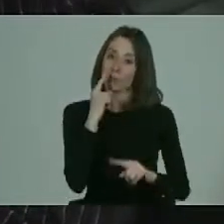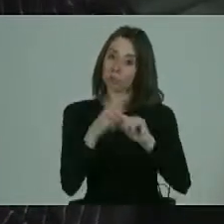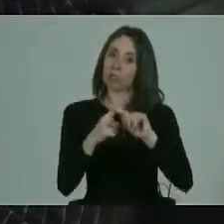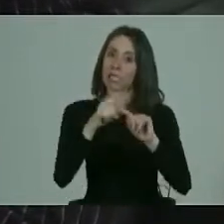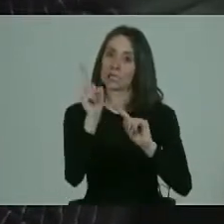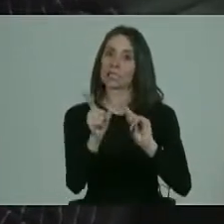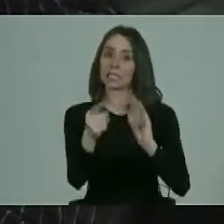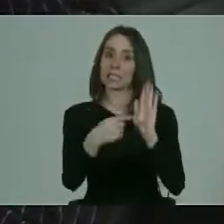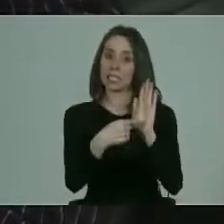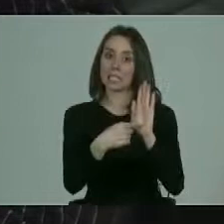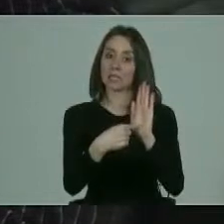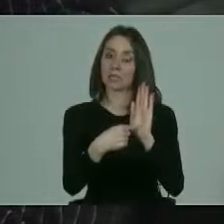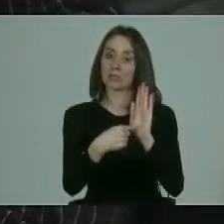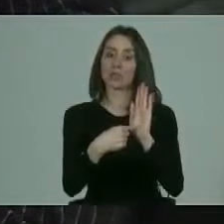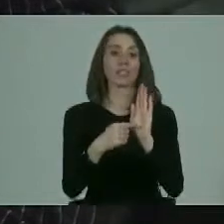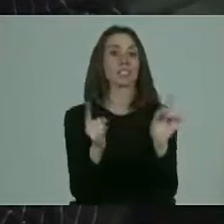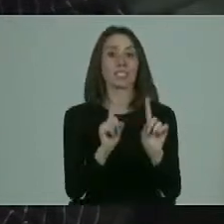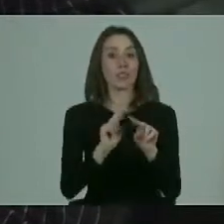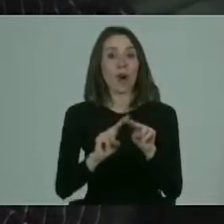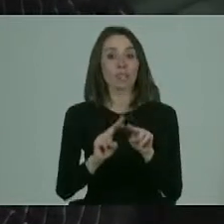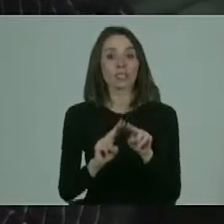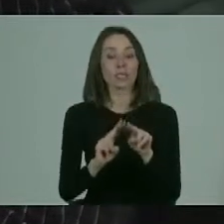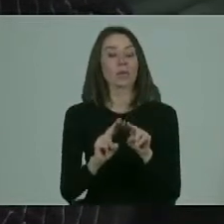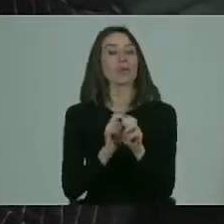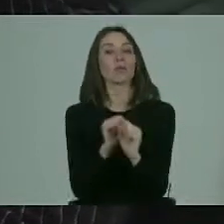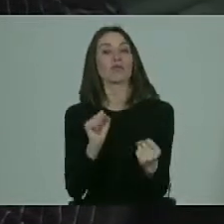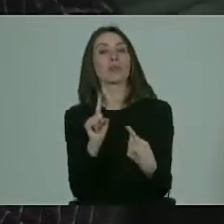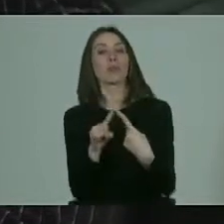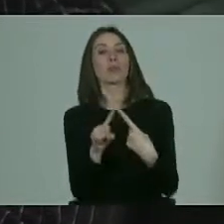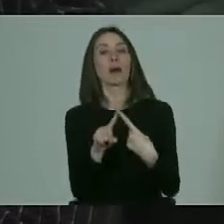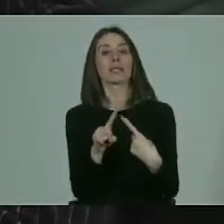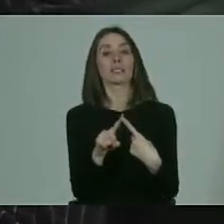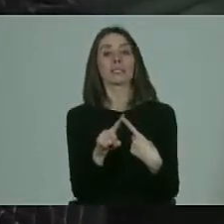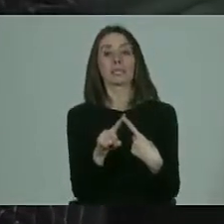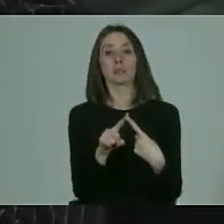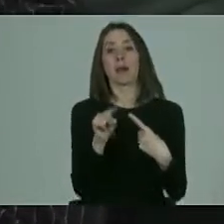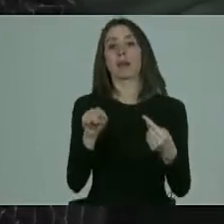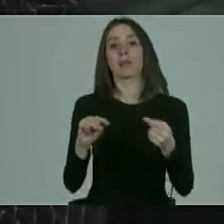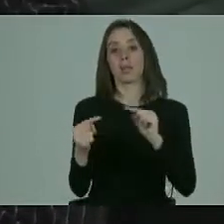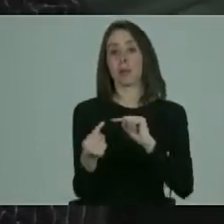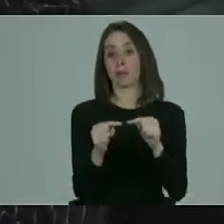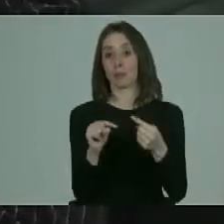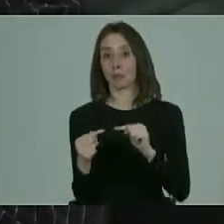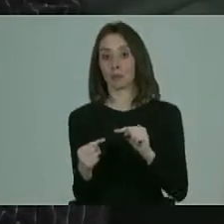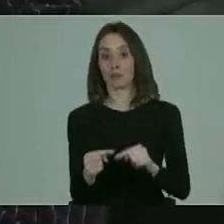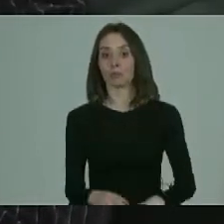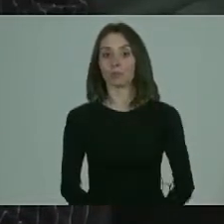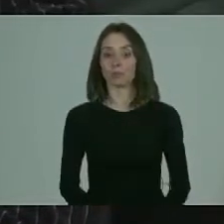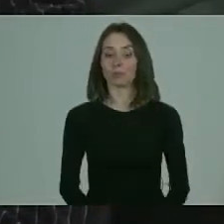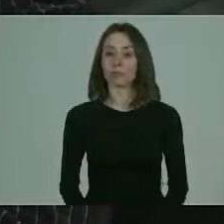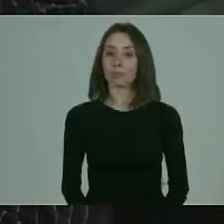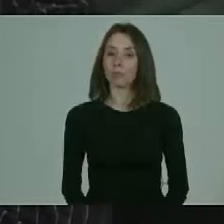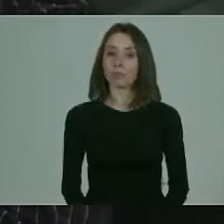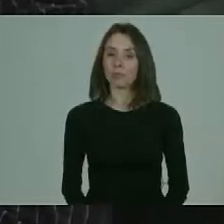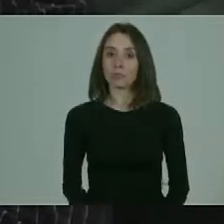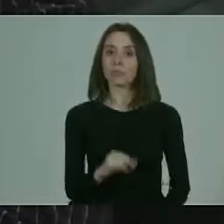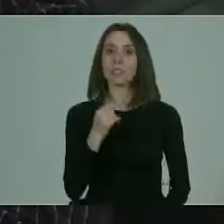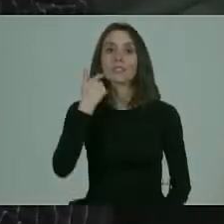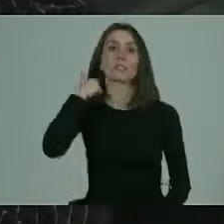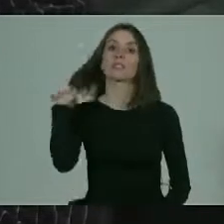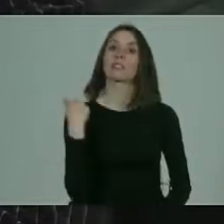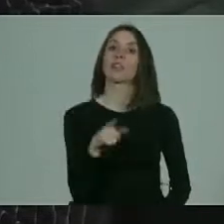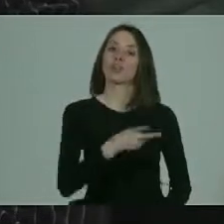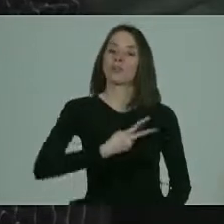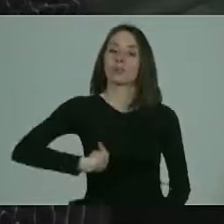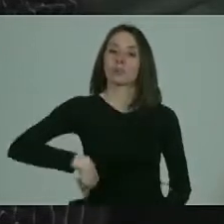vamos a estar lejos de poder ser partícipes siquiera de esta discusión. Entonces en la medida que nosotros